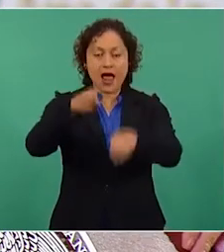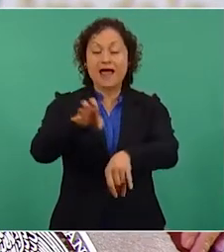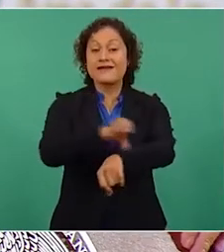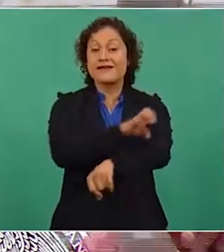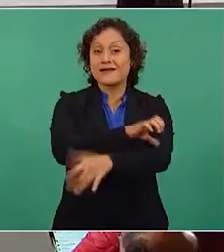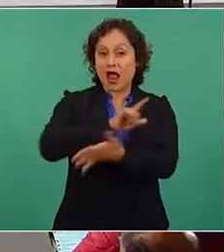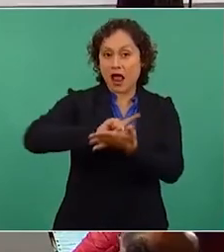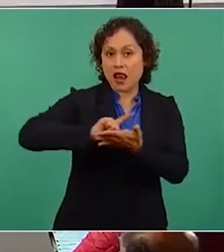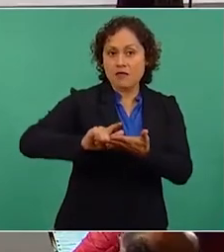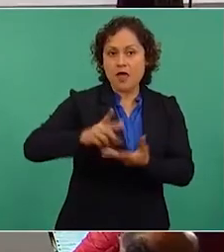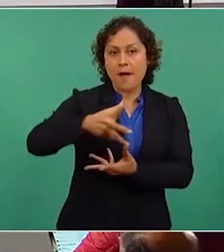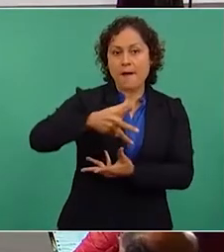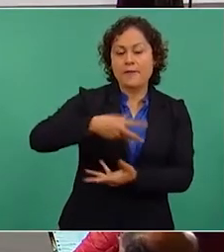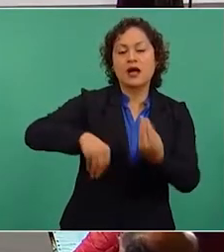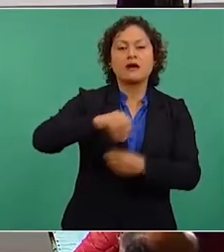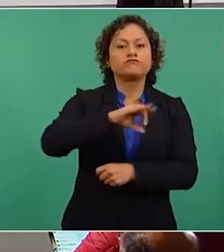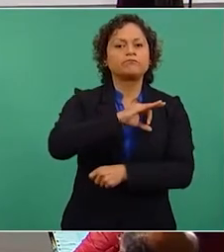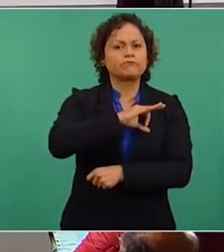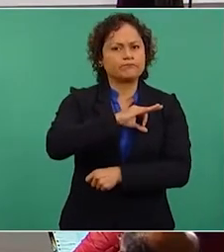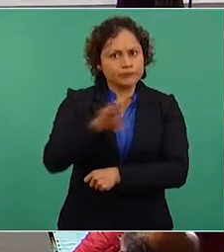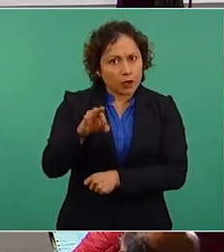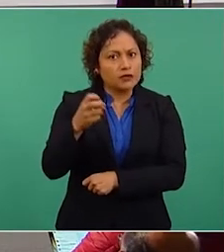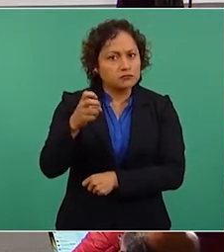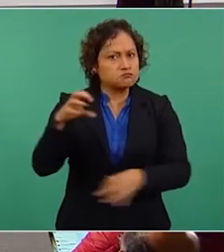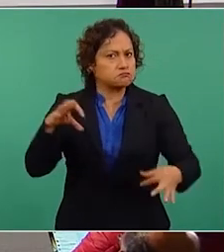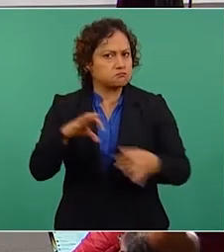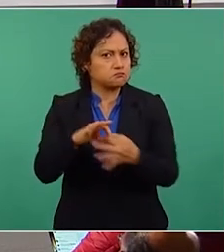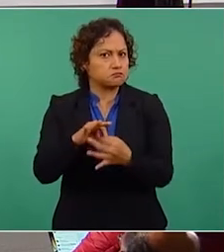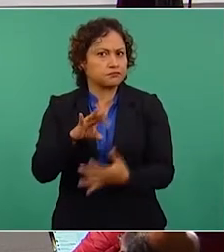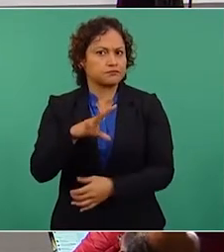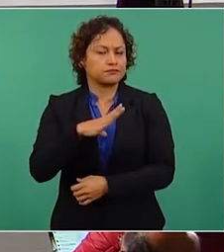renovables. La siguiente, por favor.